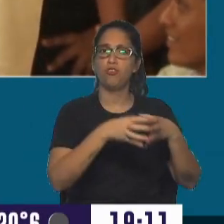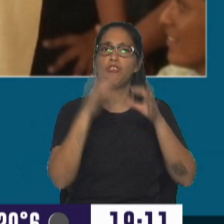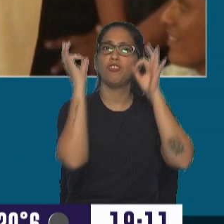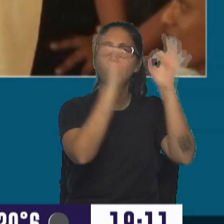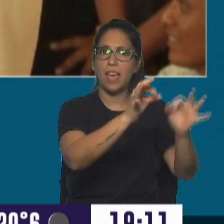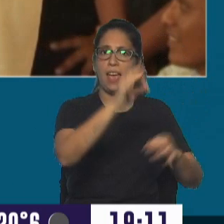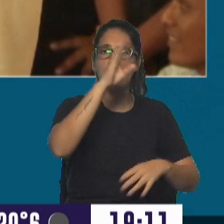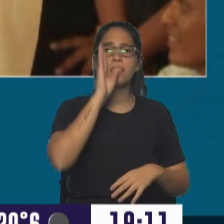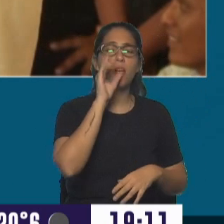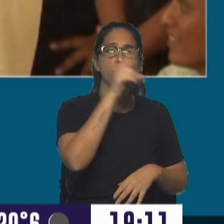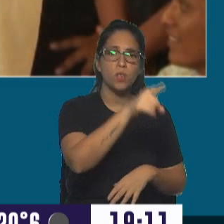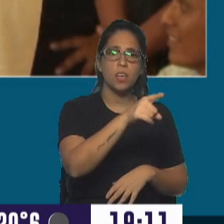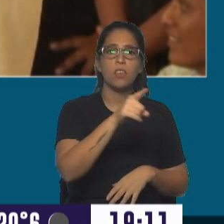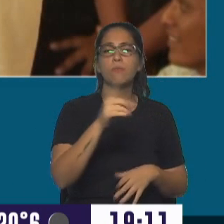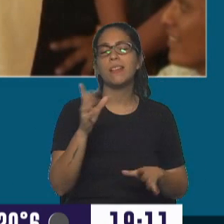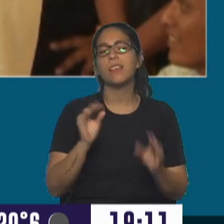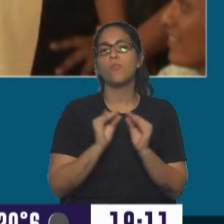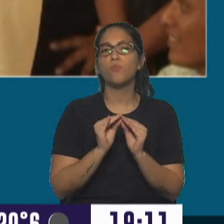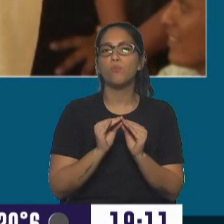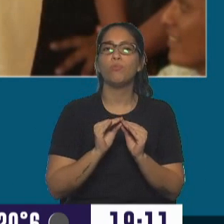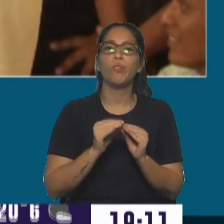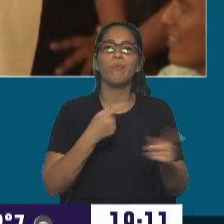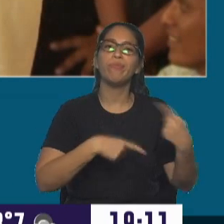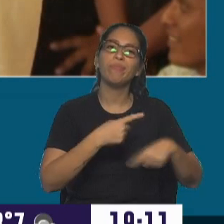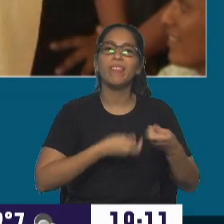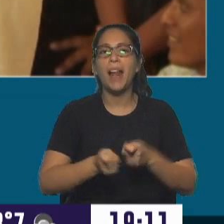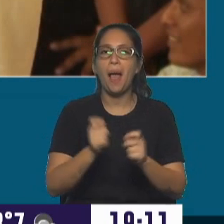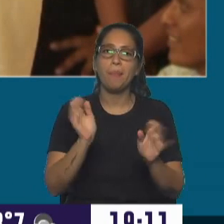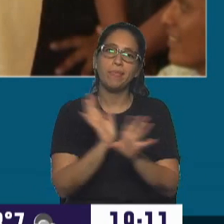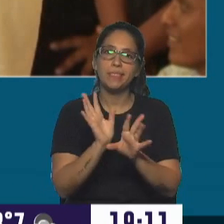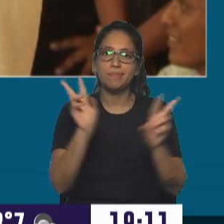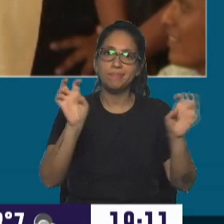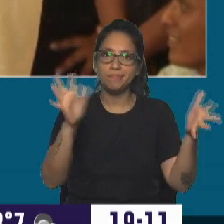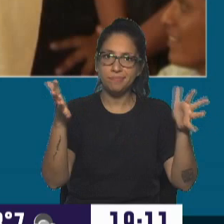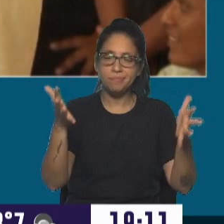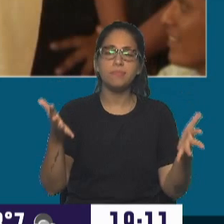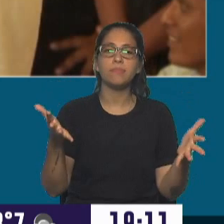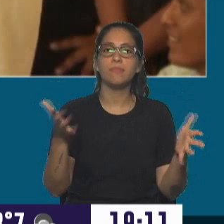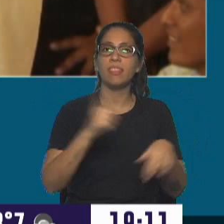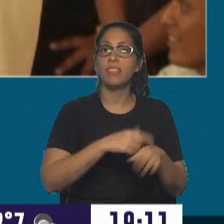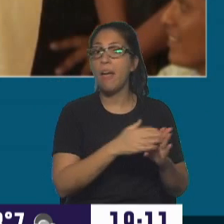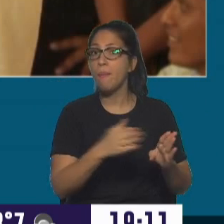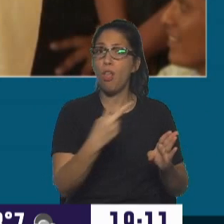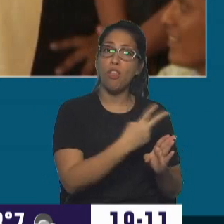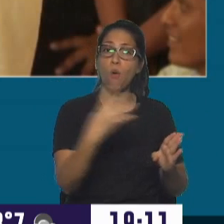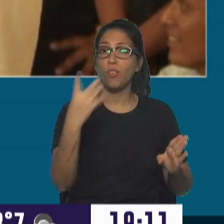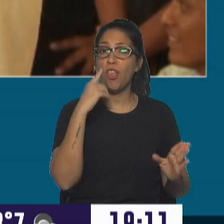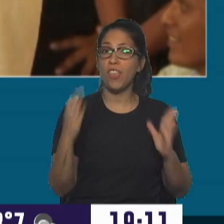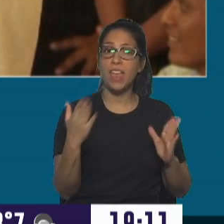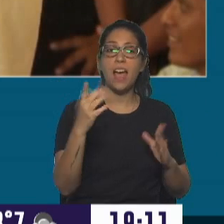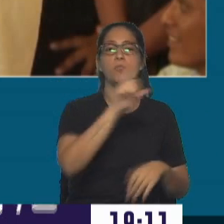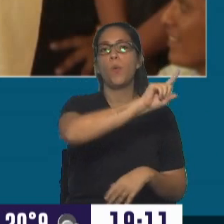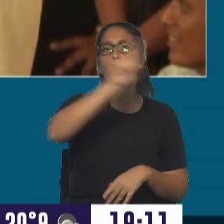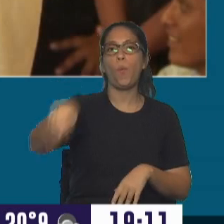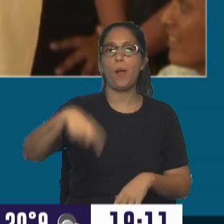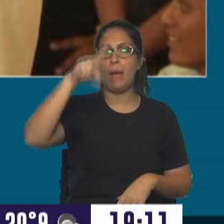Unidos, entre otras cuestiones más bien burocráticas, si se quiere, y en ese plazo de tiempo va a regresar